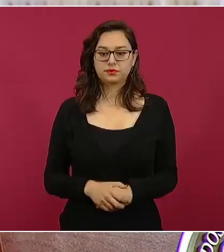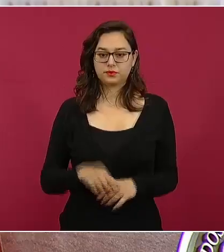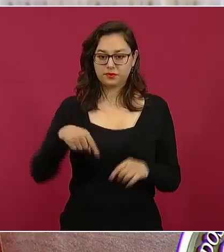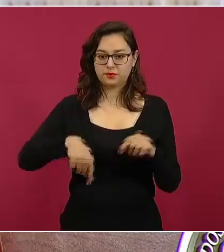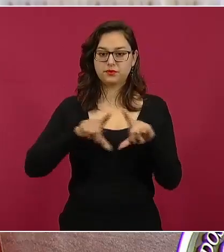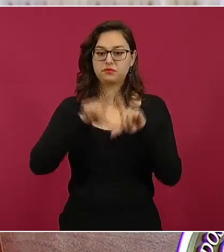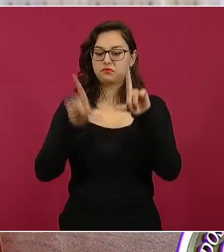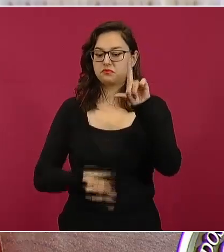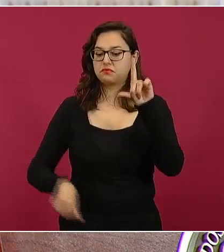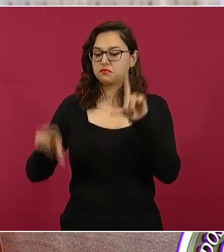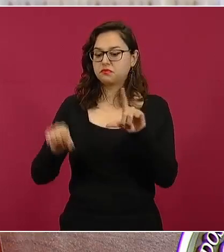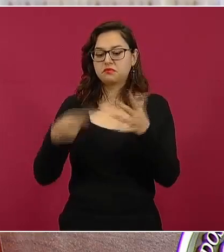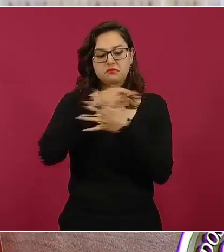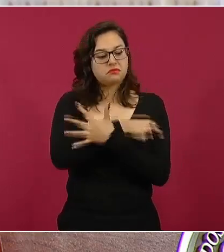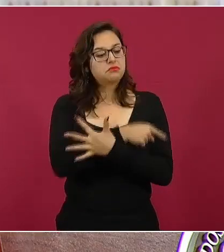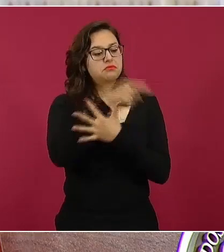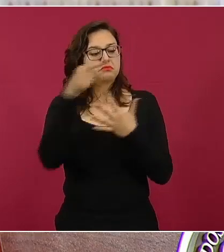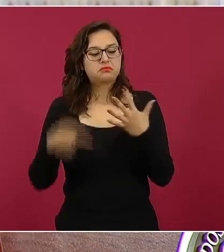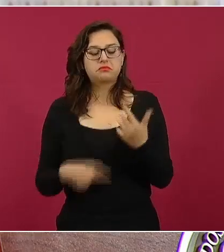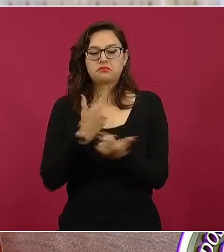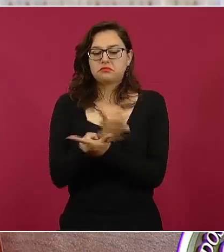plenas y va a seguir siendo.